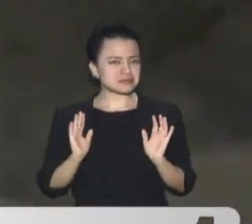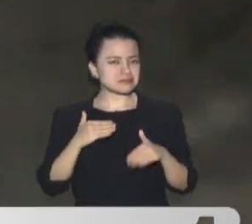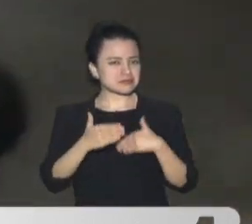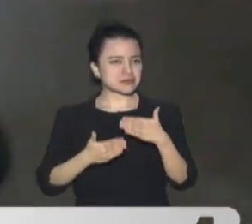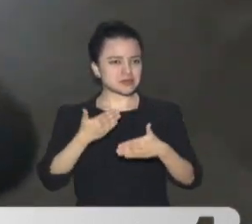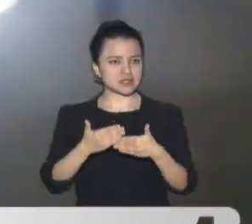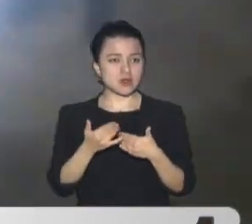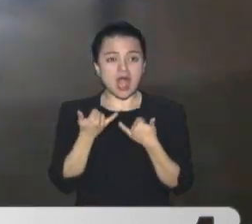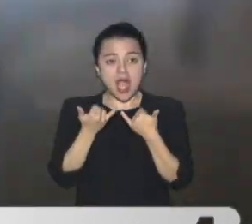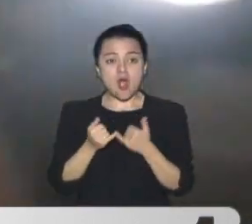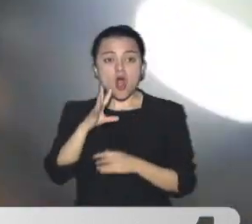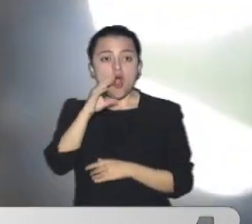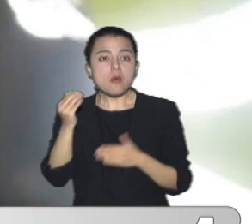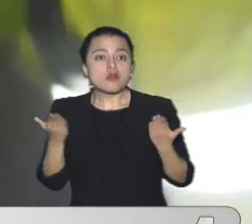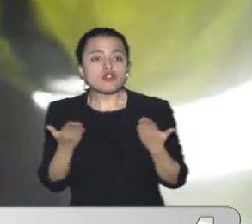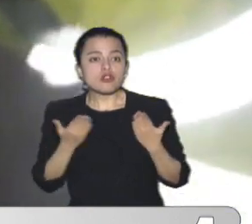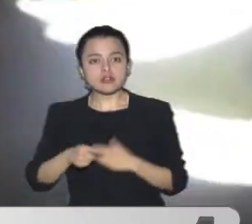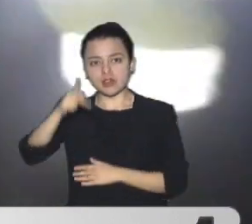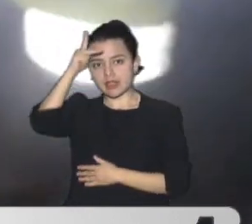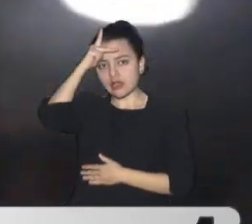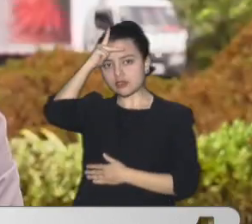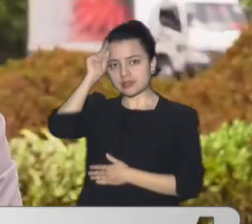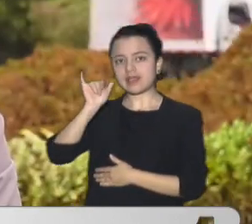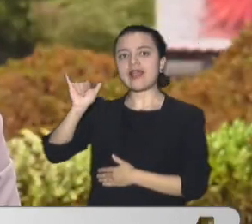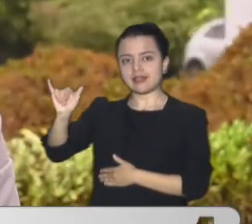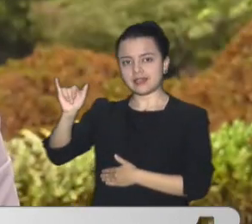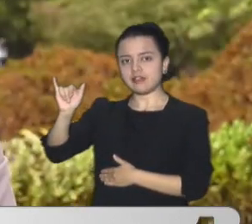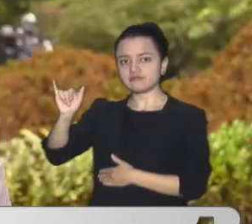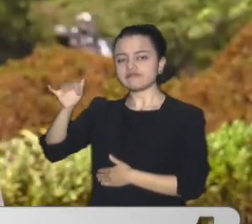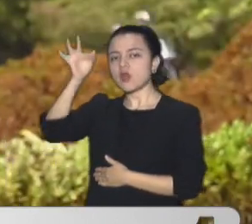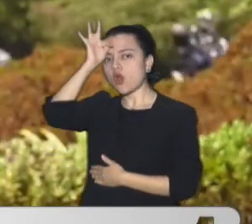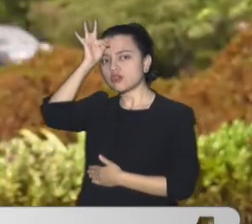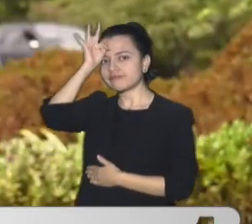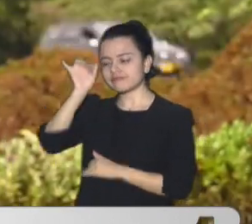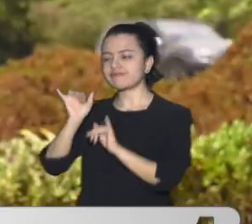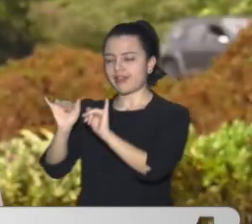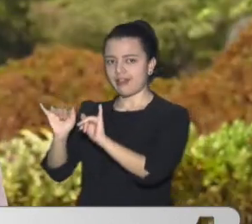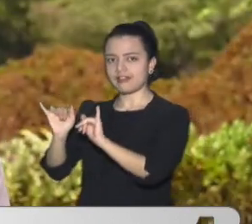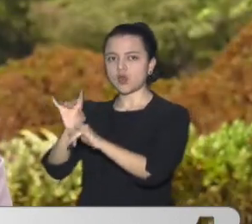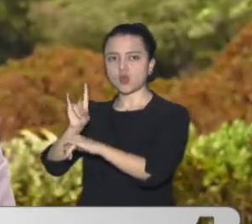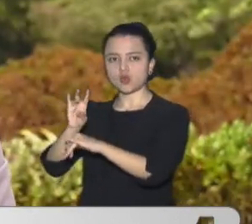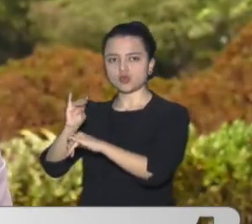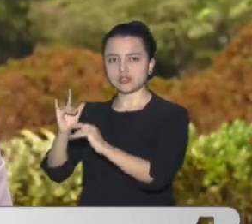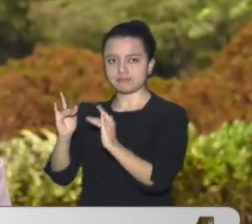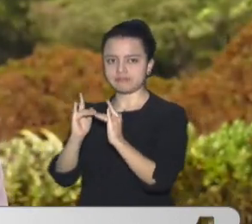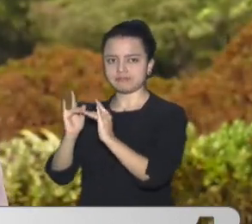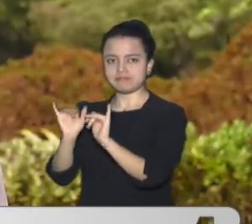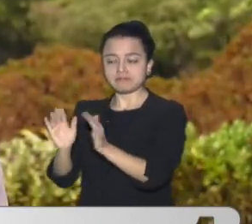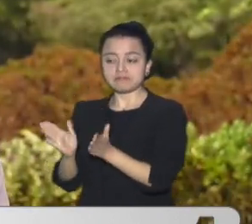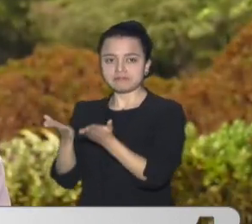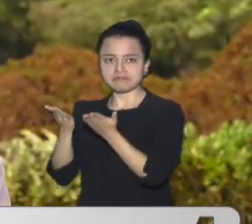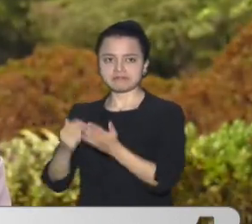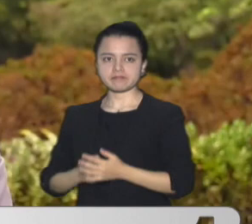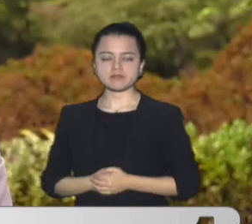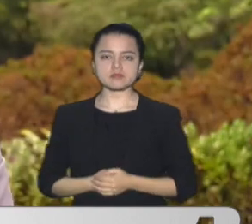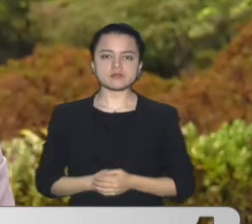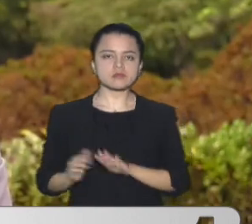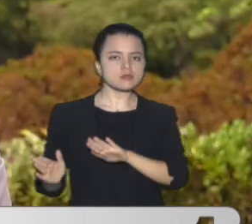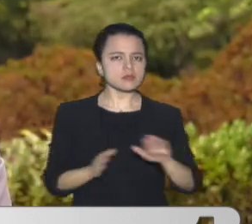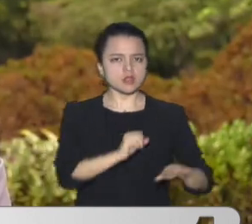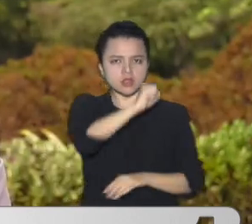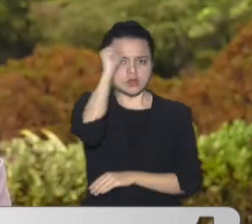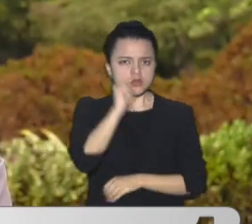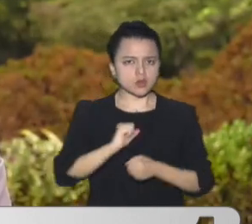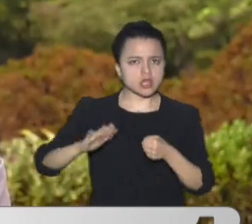recupera En una UCI En el hospital De Kennedy En Bogotá Luisa Y en otras noticias En el municipio De Soacha Cundinamarca